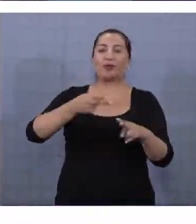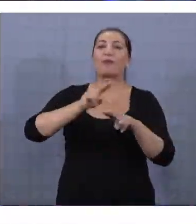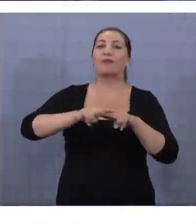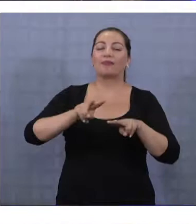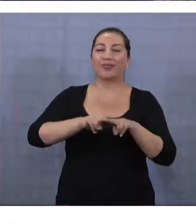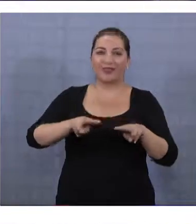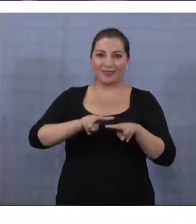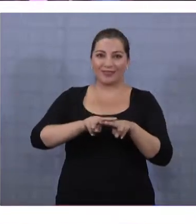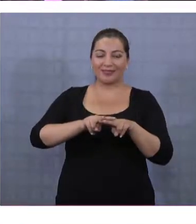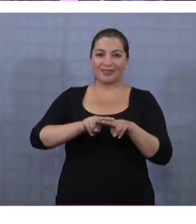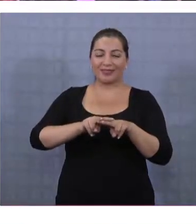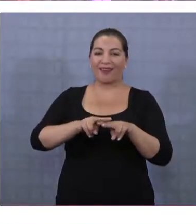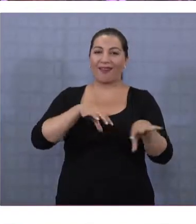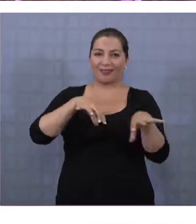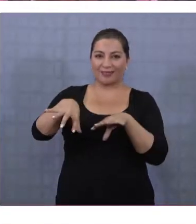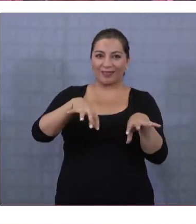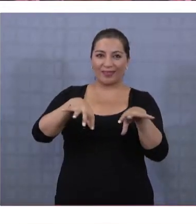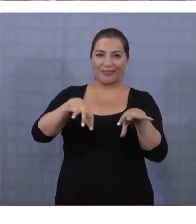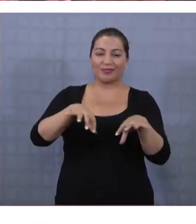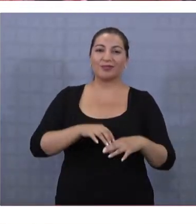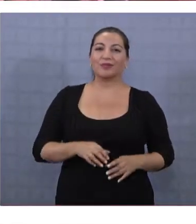realización del evento.